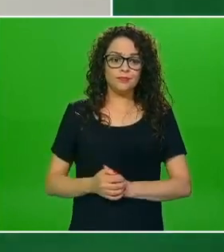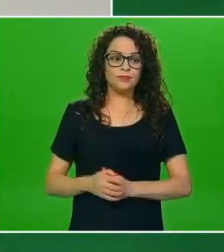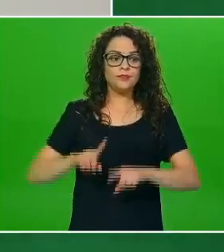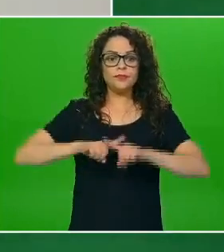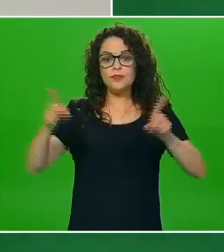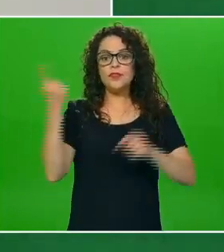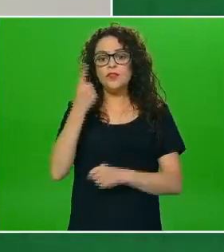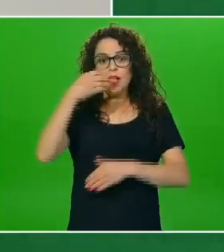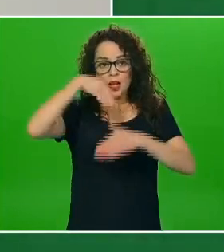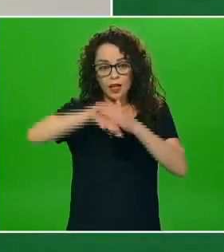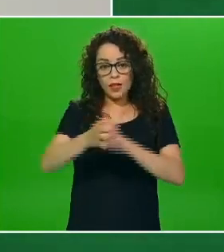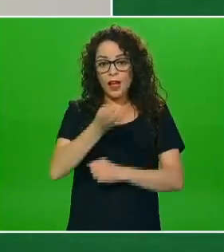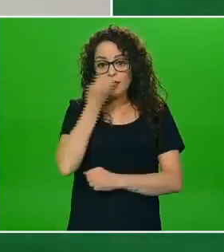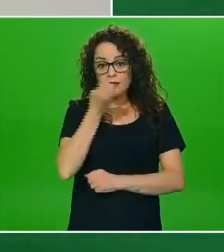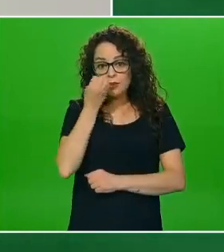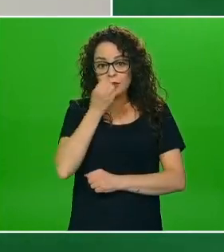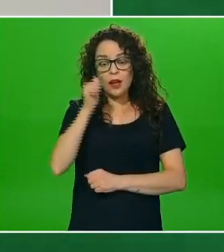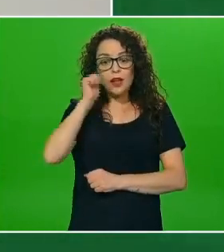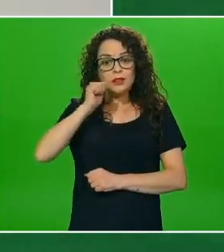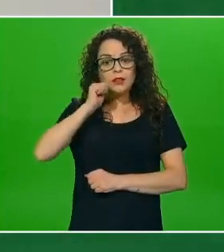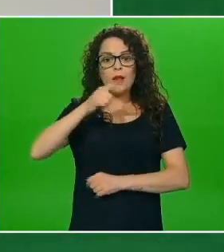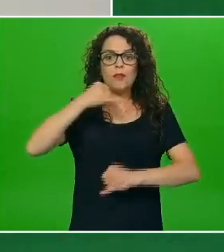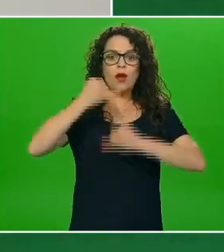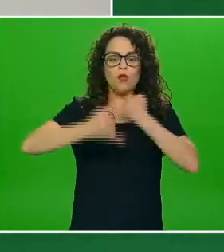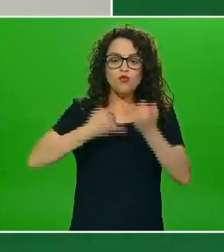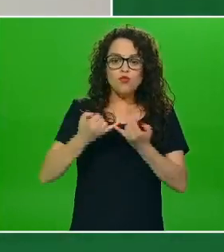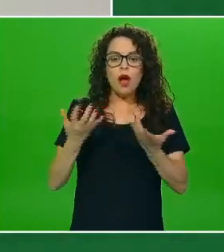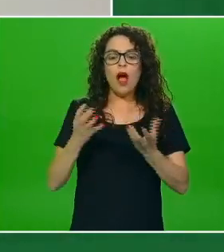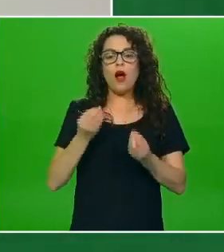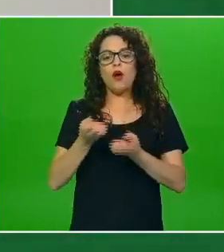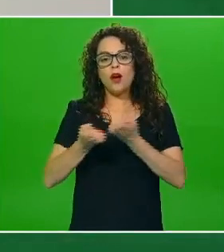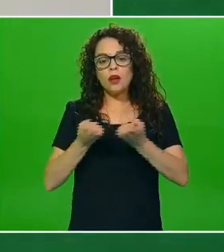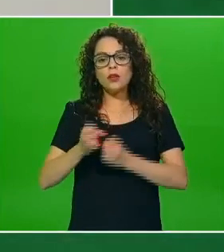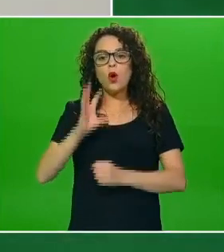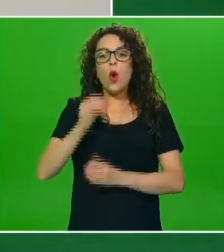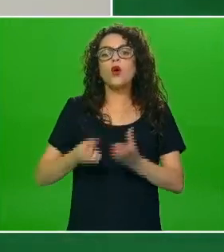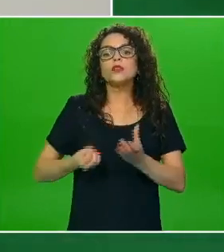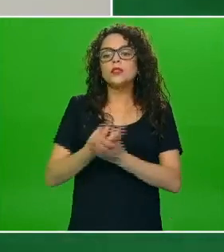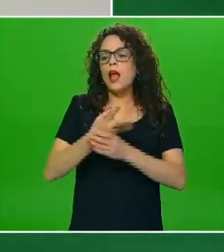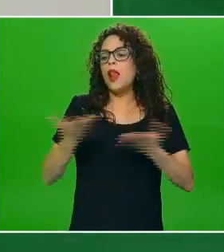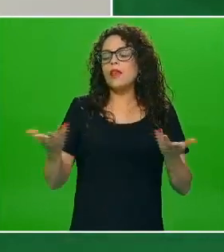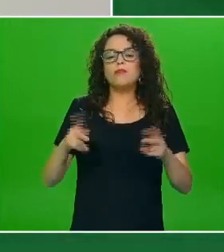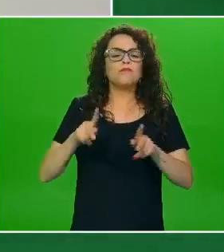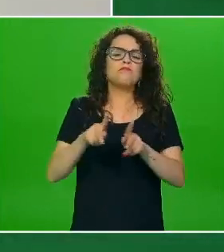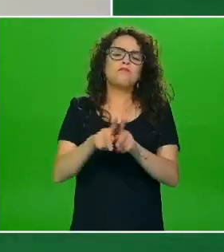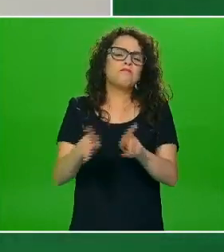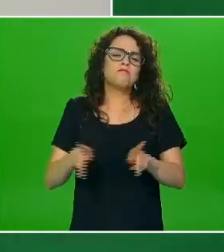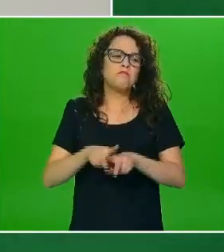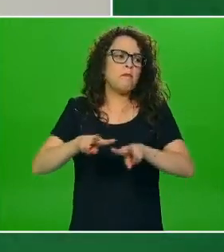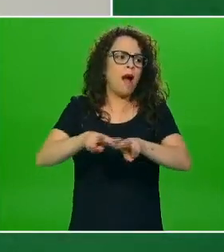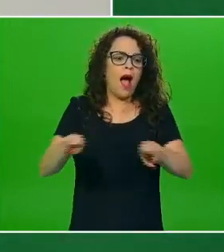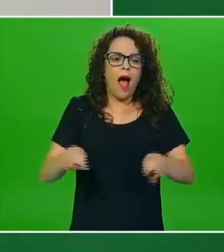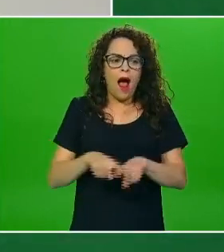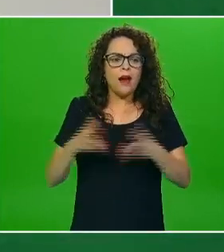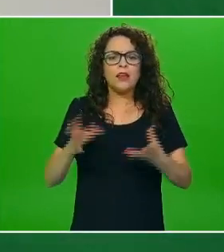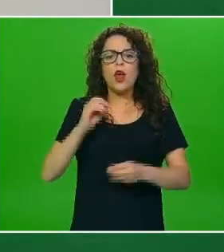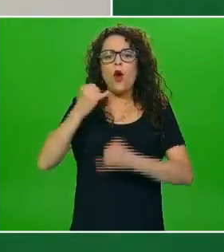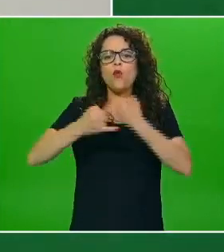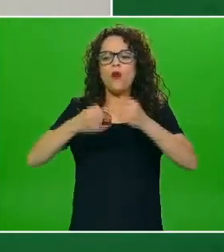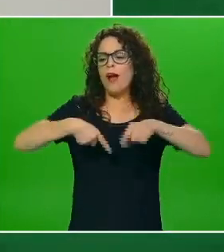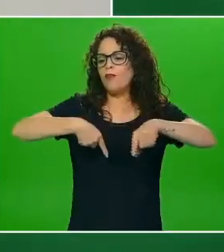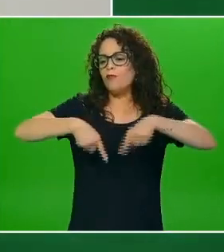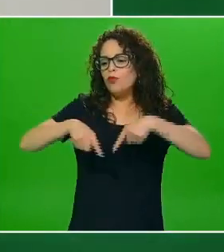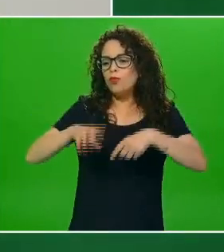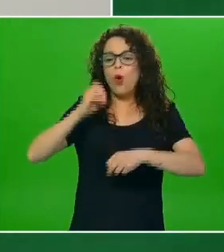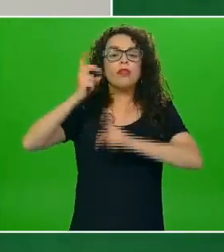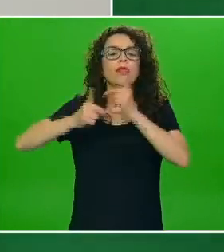en el simple hecho de por las tardes y terminando las tareas salir al parque salir con los amigos a echarse un partido de algún deporte